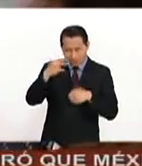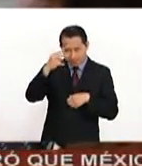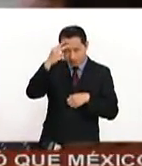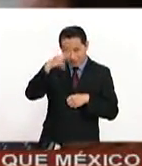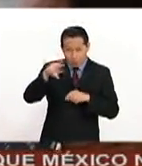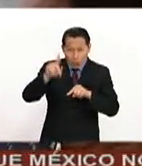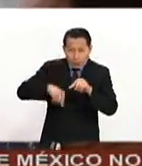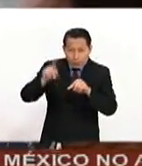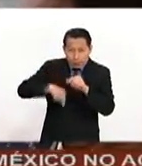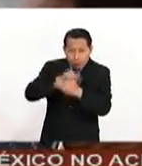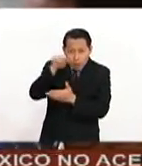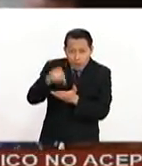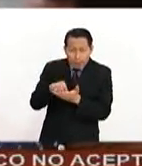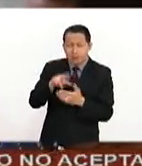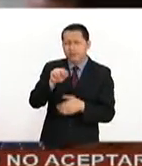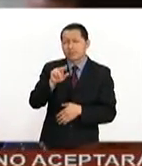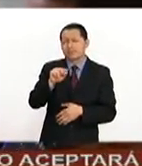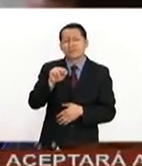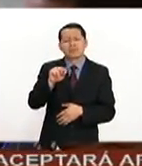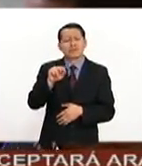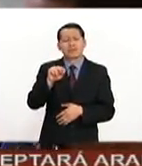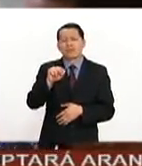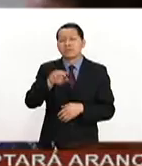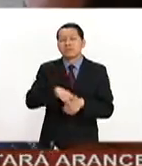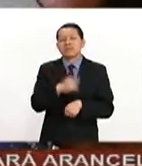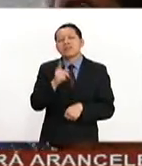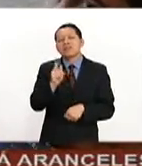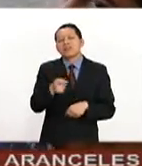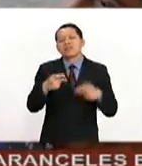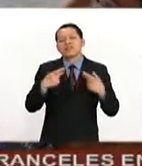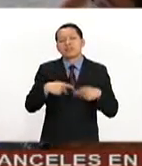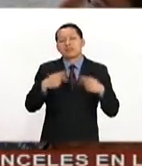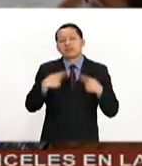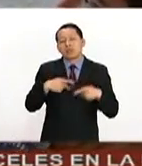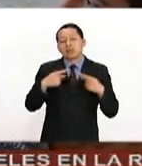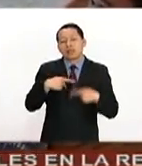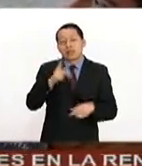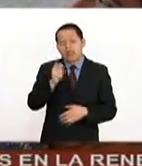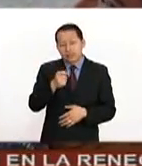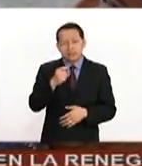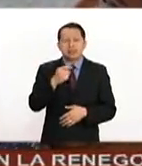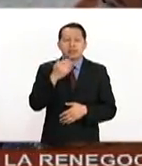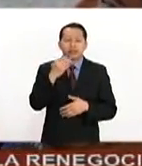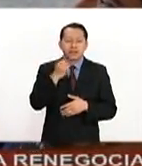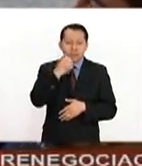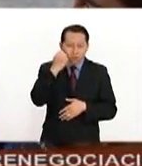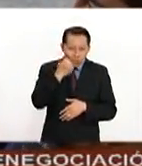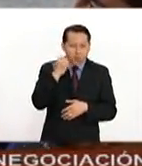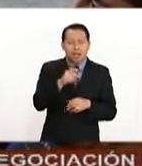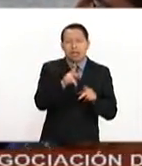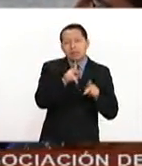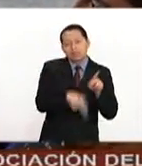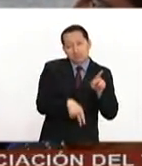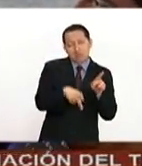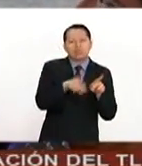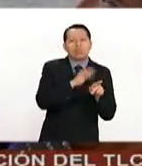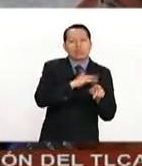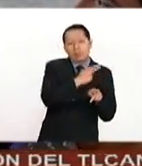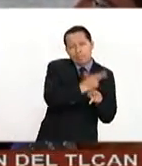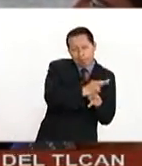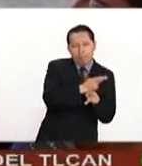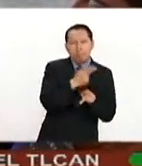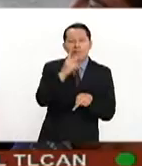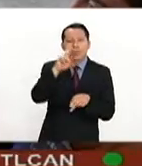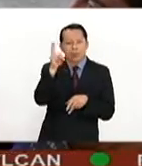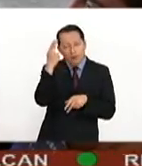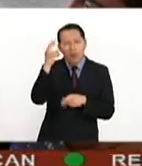poli porque estamos hablando de gente que tiene estudios parciales, sea de bachillerato, sea de licenciatura o sea de